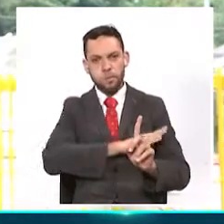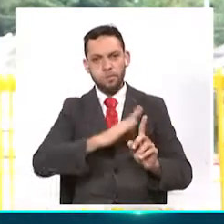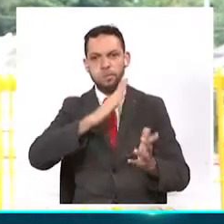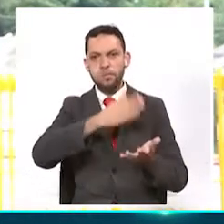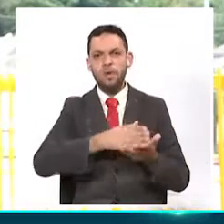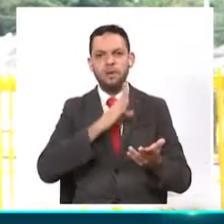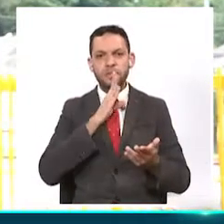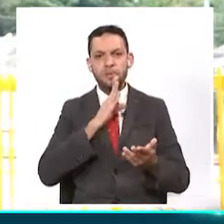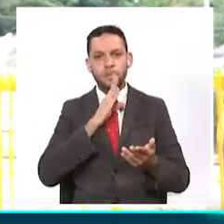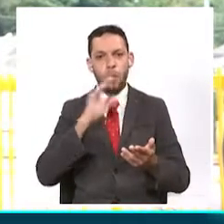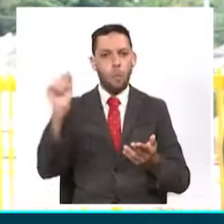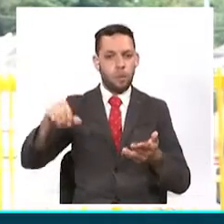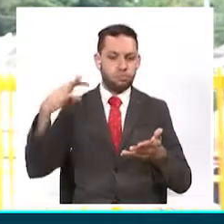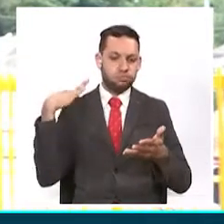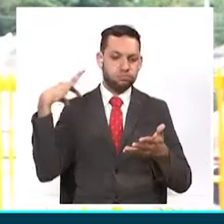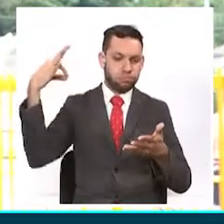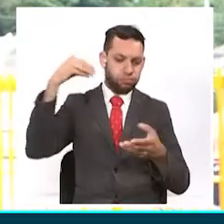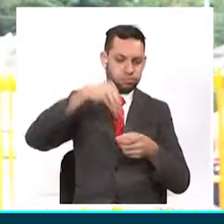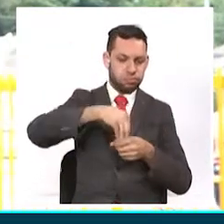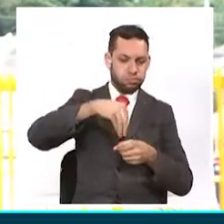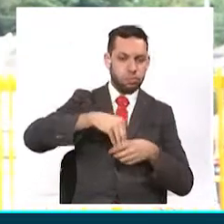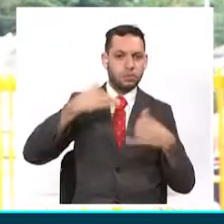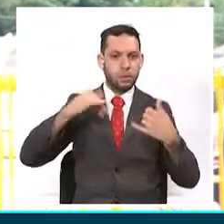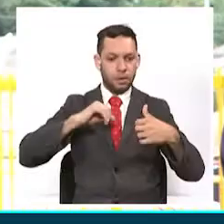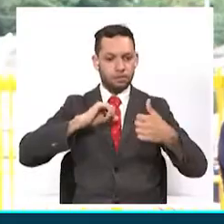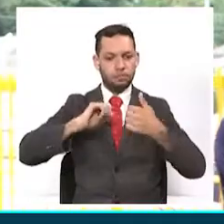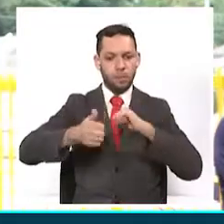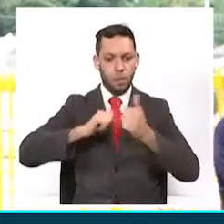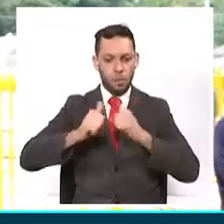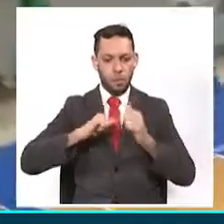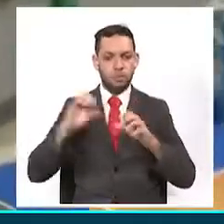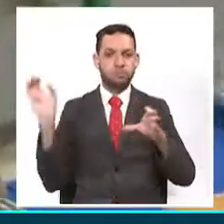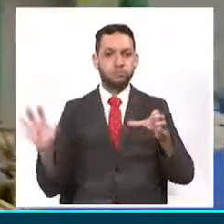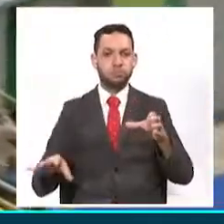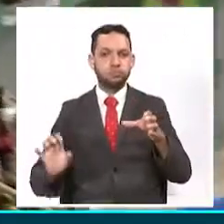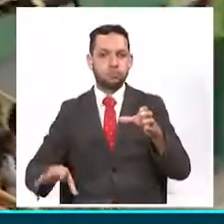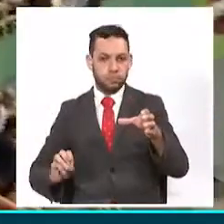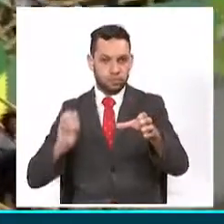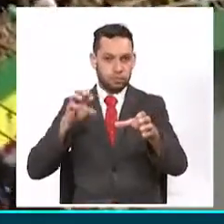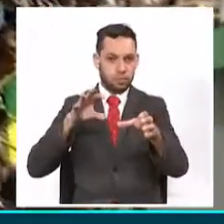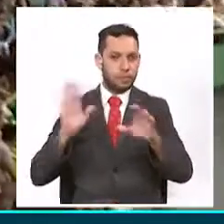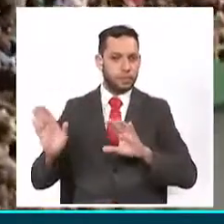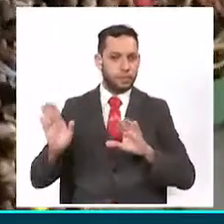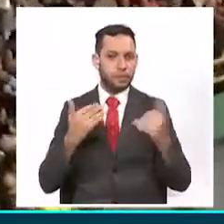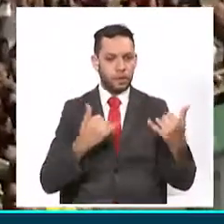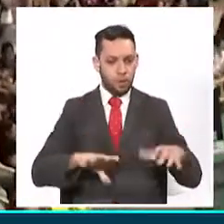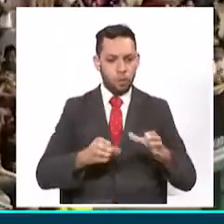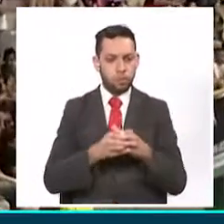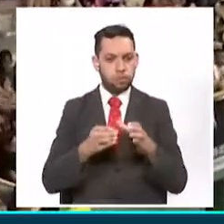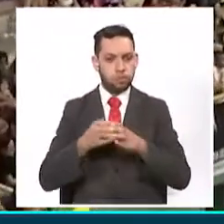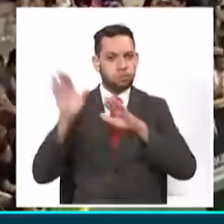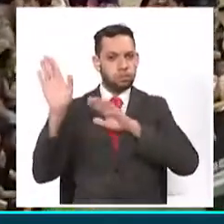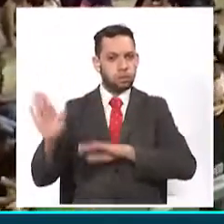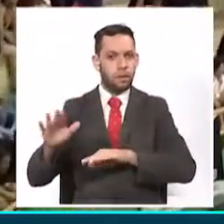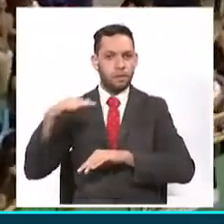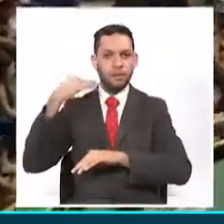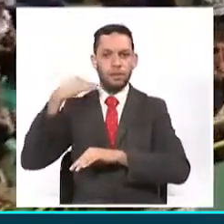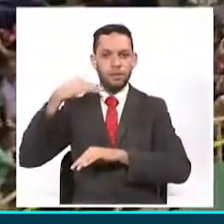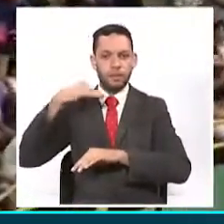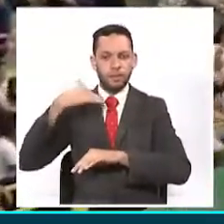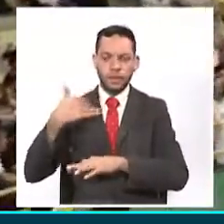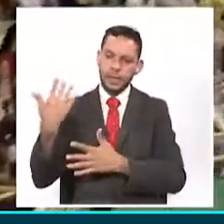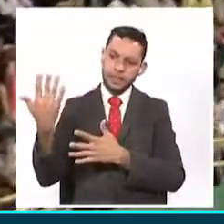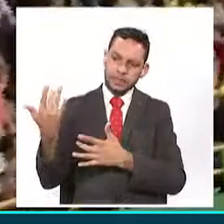los posibles opcionados a ser parte de la división profesional de baloncesto. Por ahora la afición basquetera de Armenia está a la